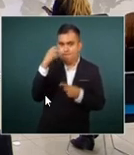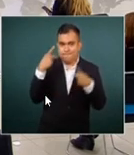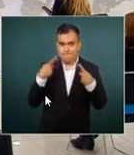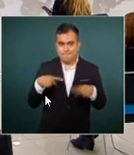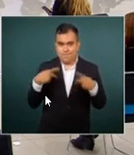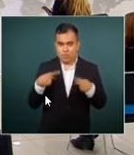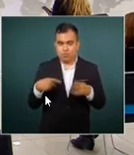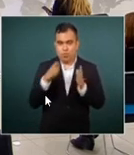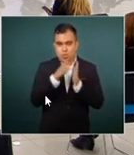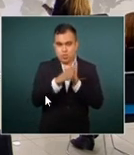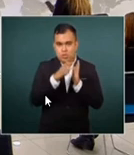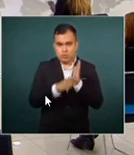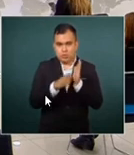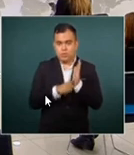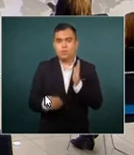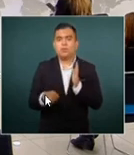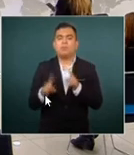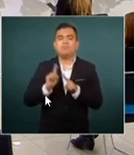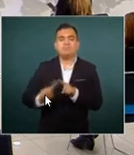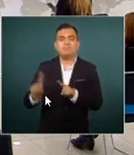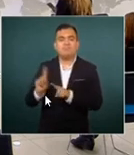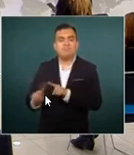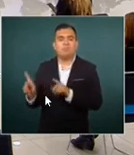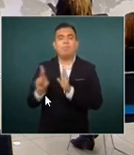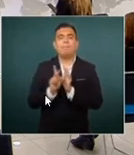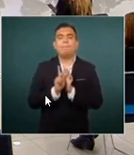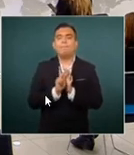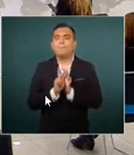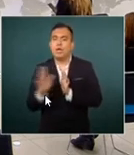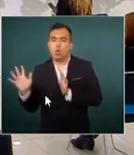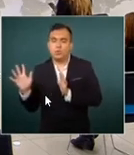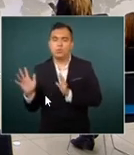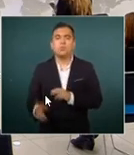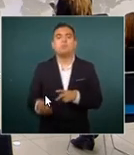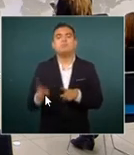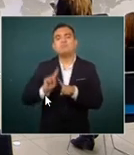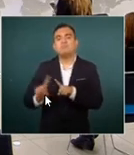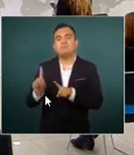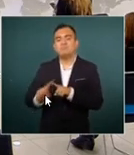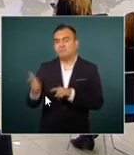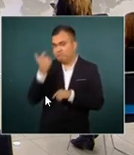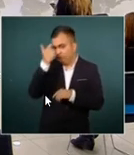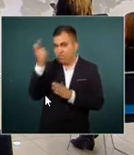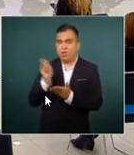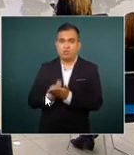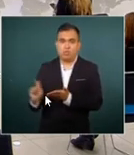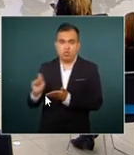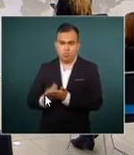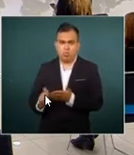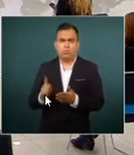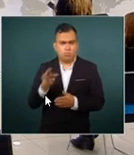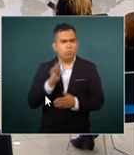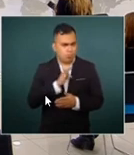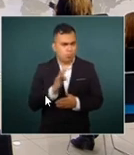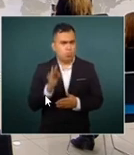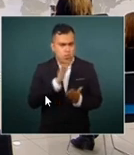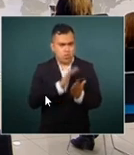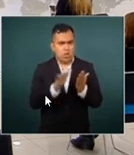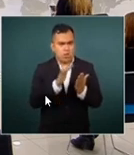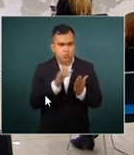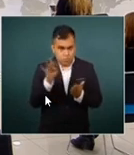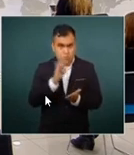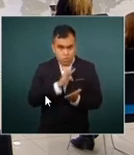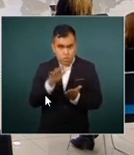llamados intelectuales por el presidente al periódico Reforma en el cual hacen una